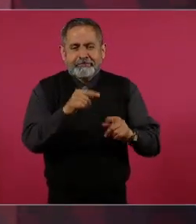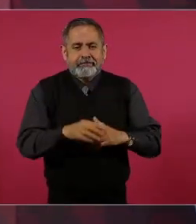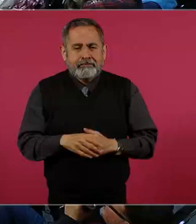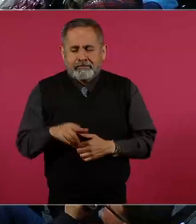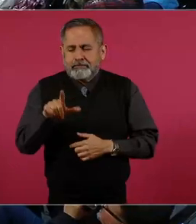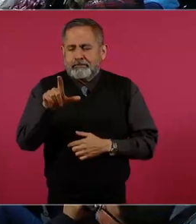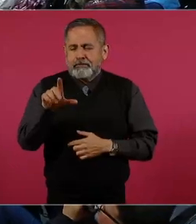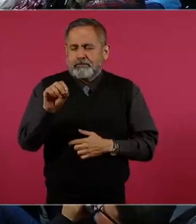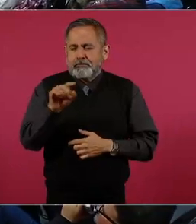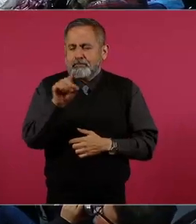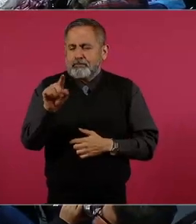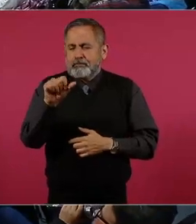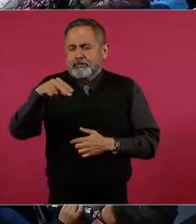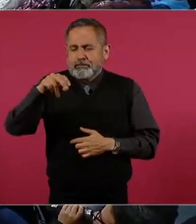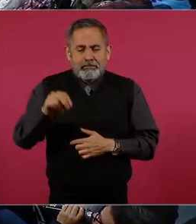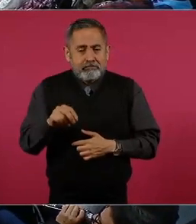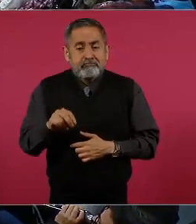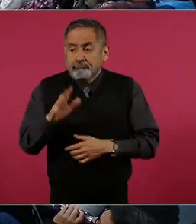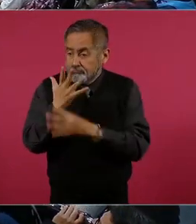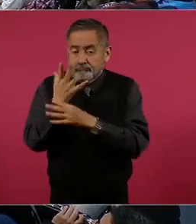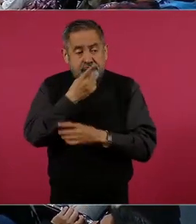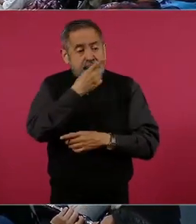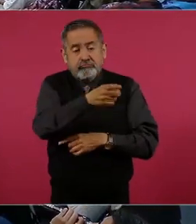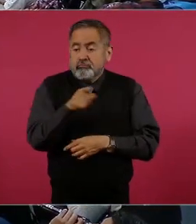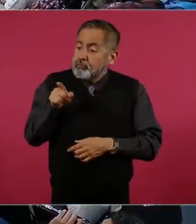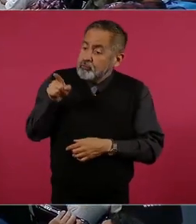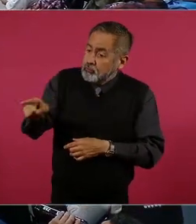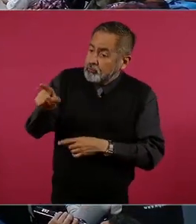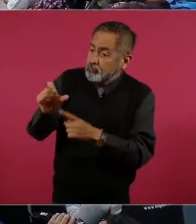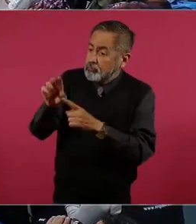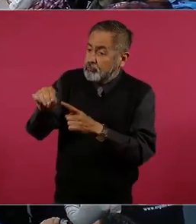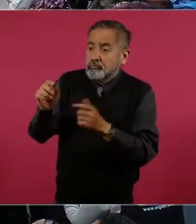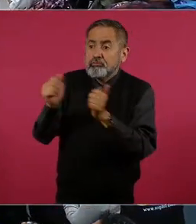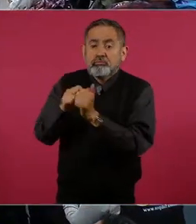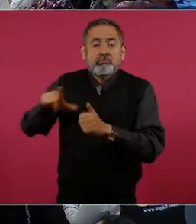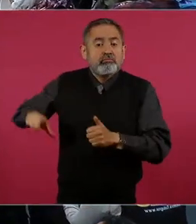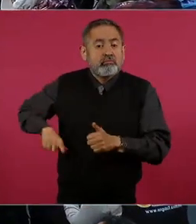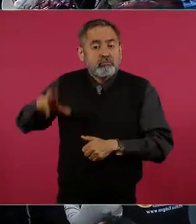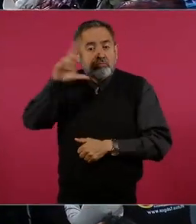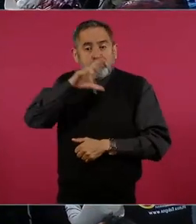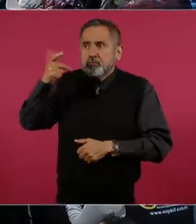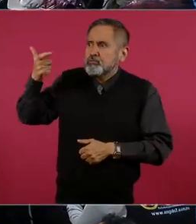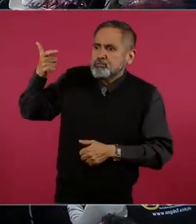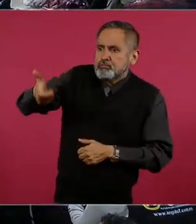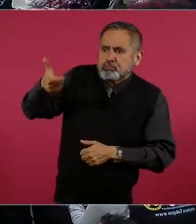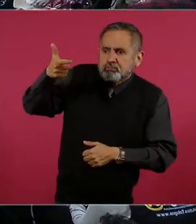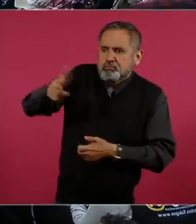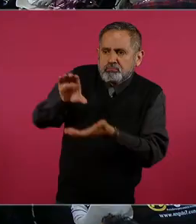Lozano, sí, de que está recibiendo dinero del gobierno ruso.